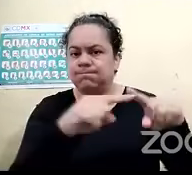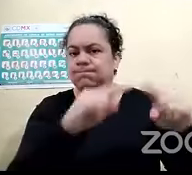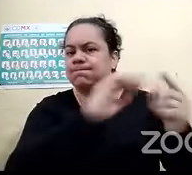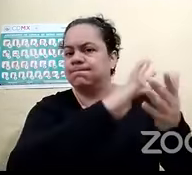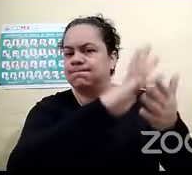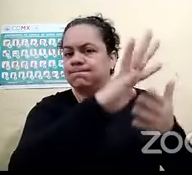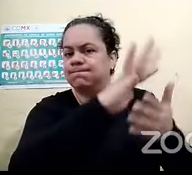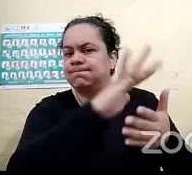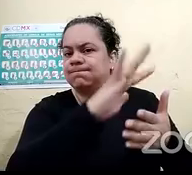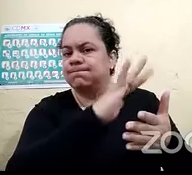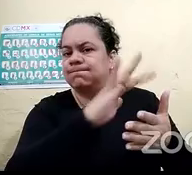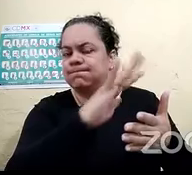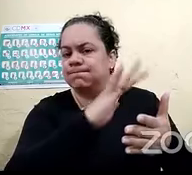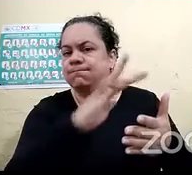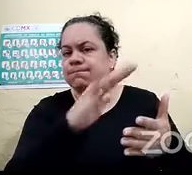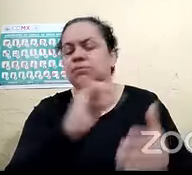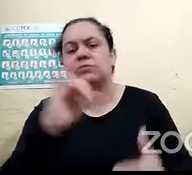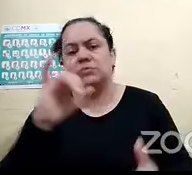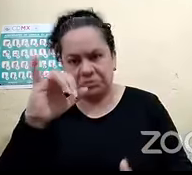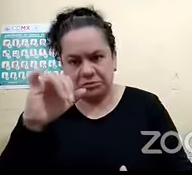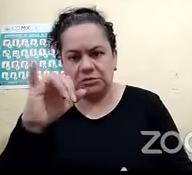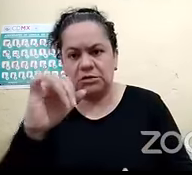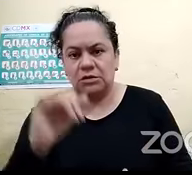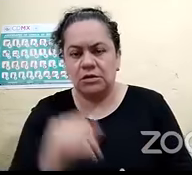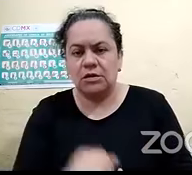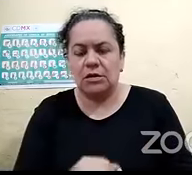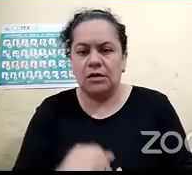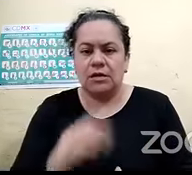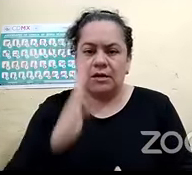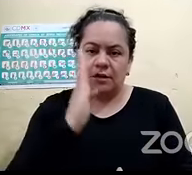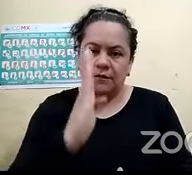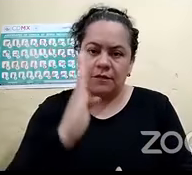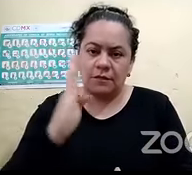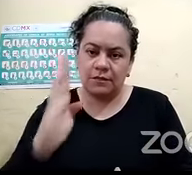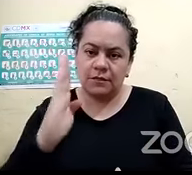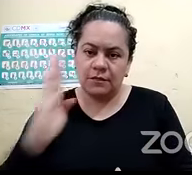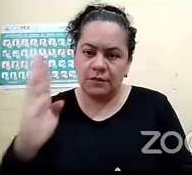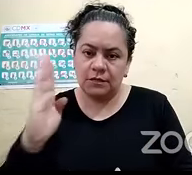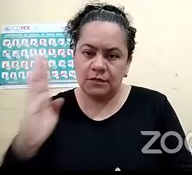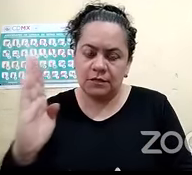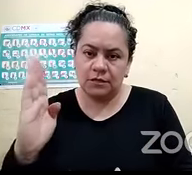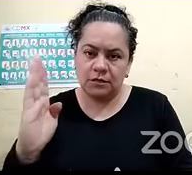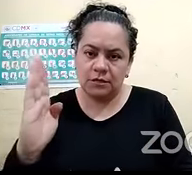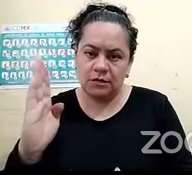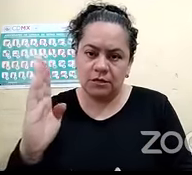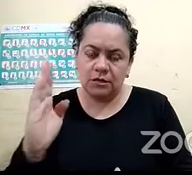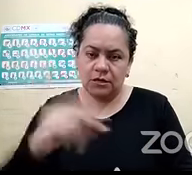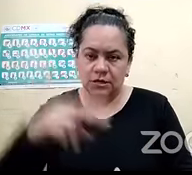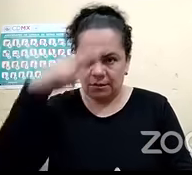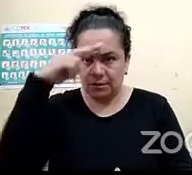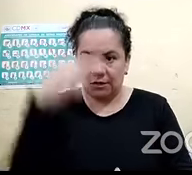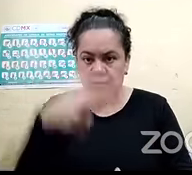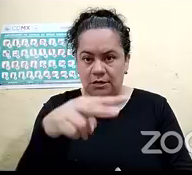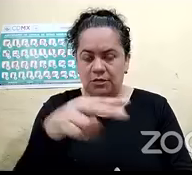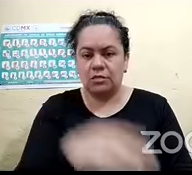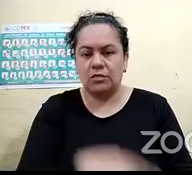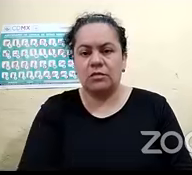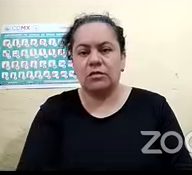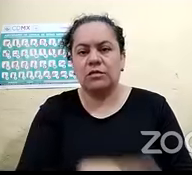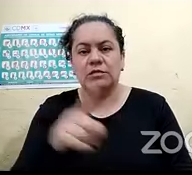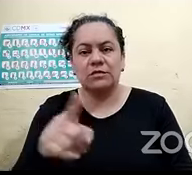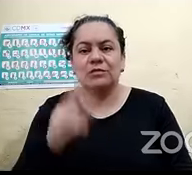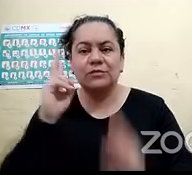podernos desplazar la biblioteca de México que está en la ciudad por si alguien alguna vez tiene la oportunidad de visitarla es